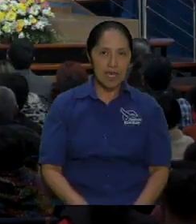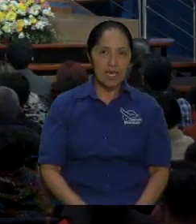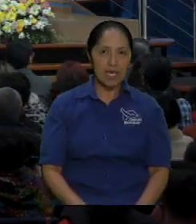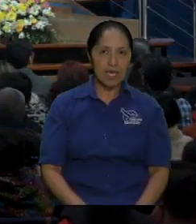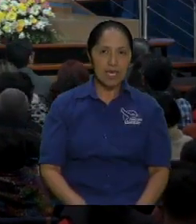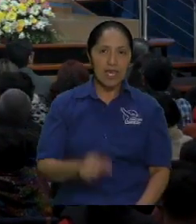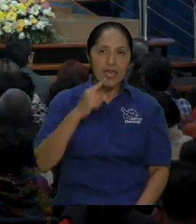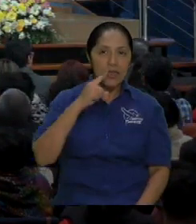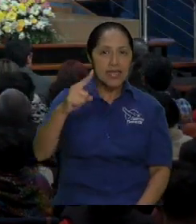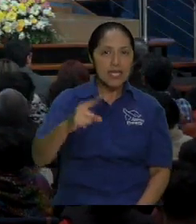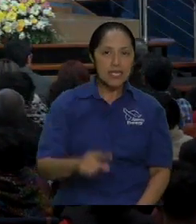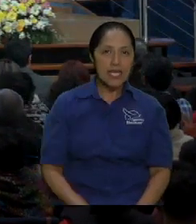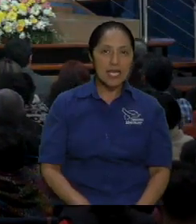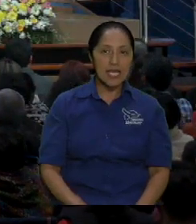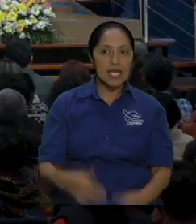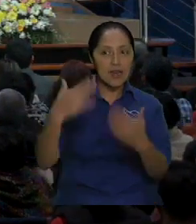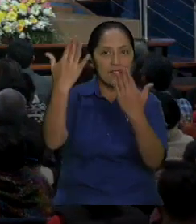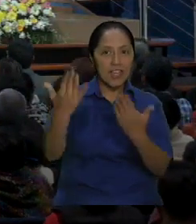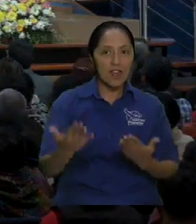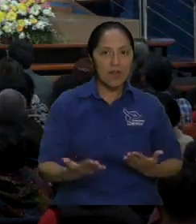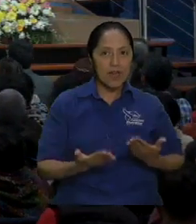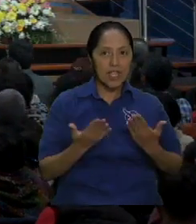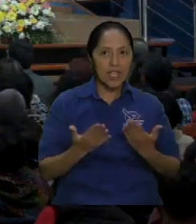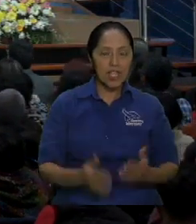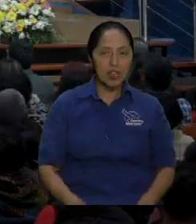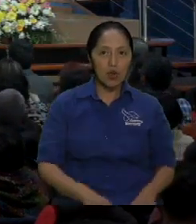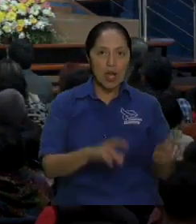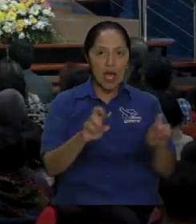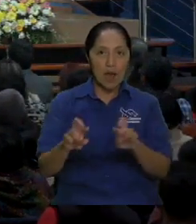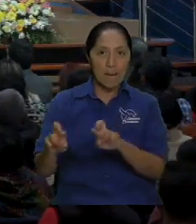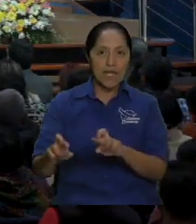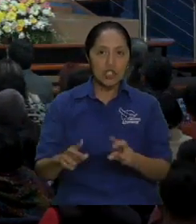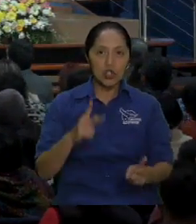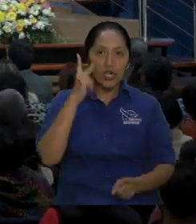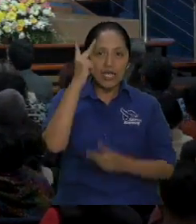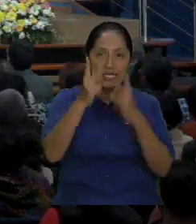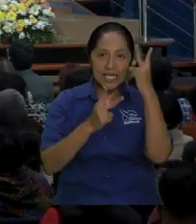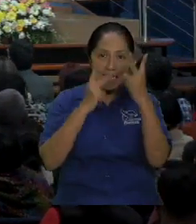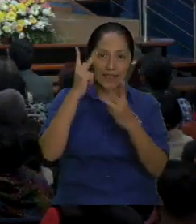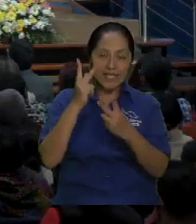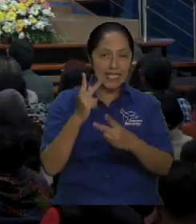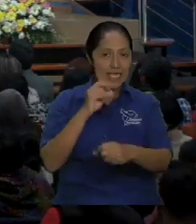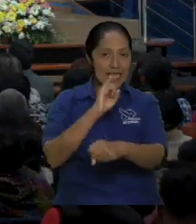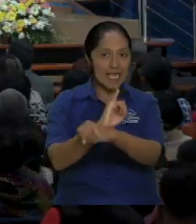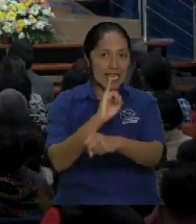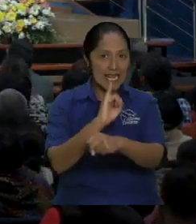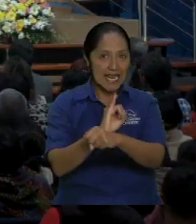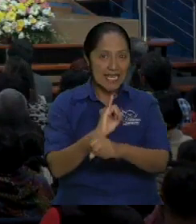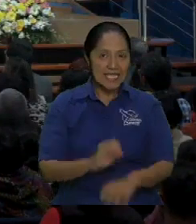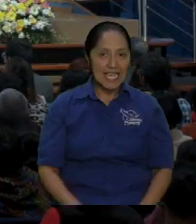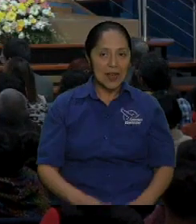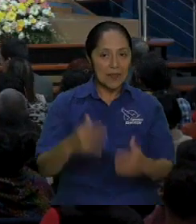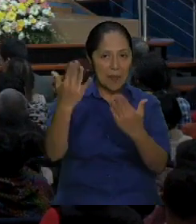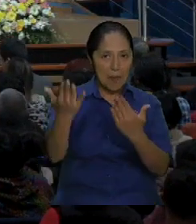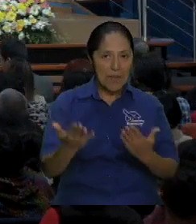JR. ¿Verdad? Y José Carlos no vino. No vino. Ah, bueno. Entonces a él no le damos la bienvenida.